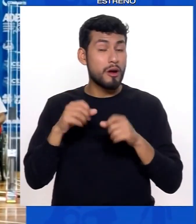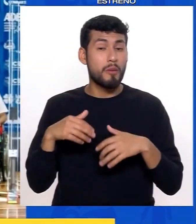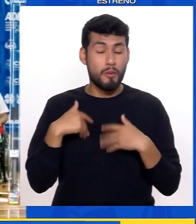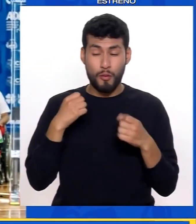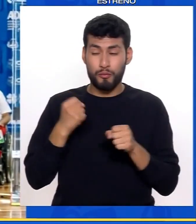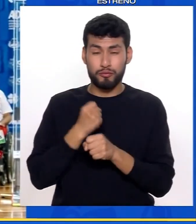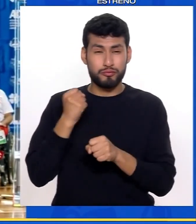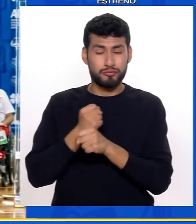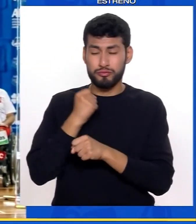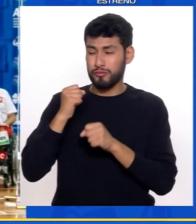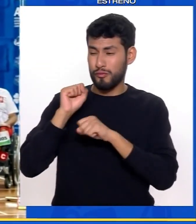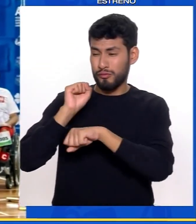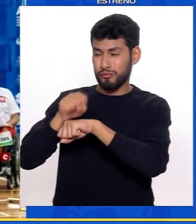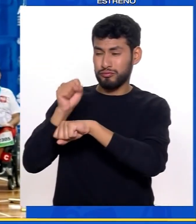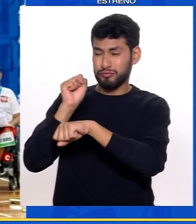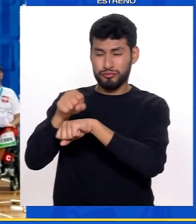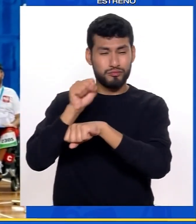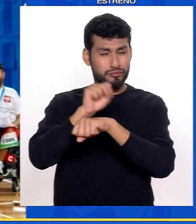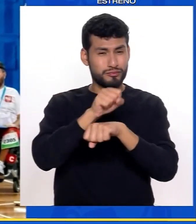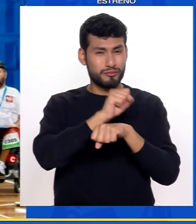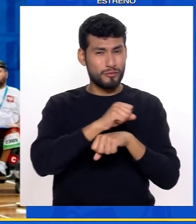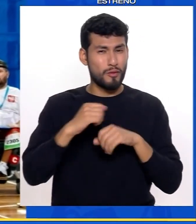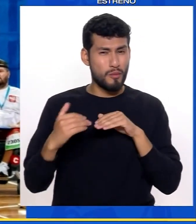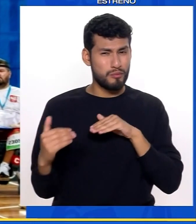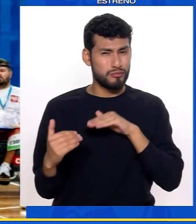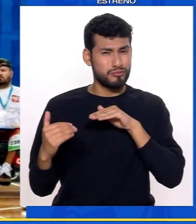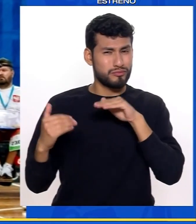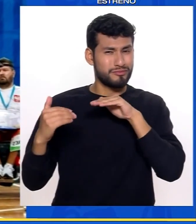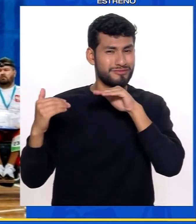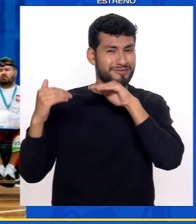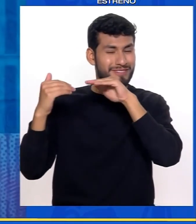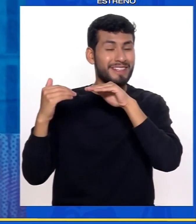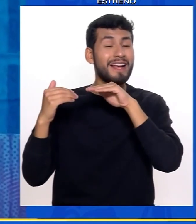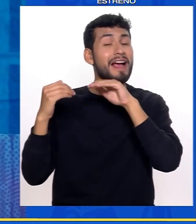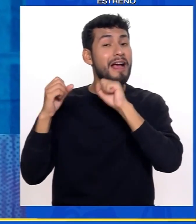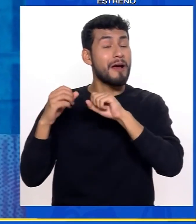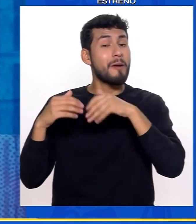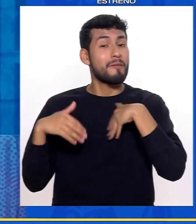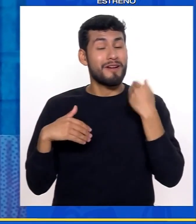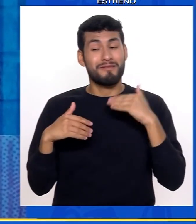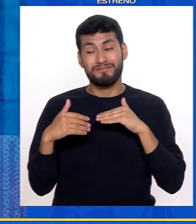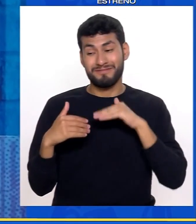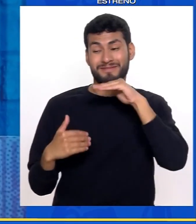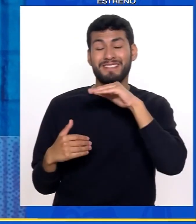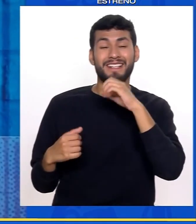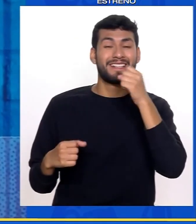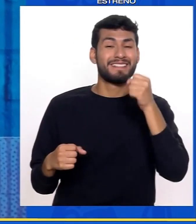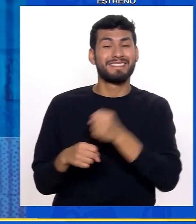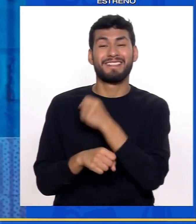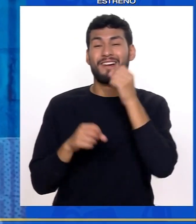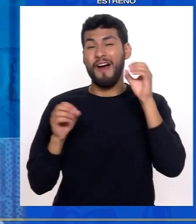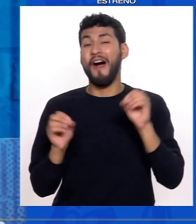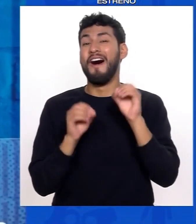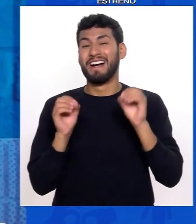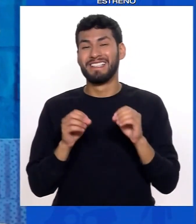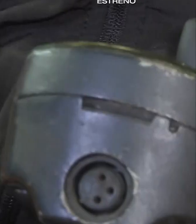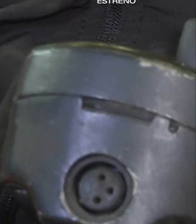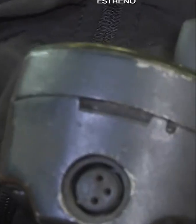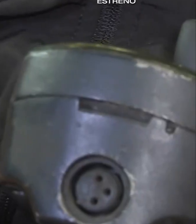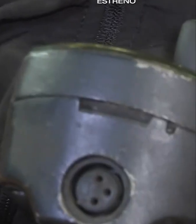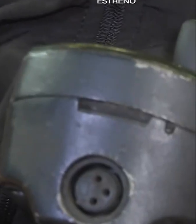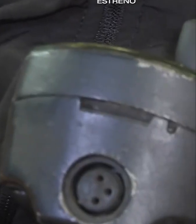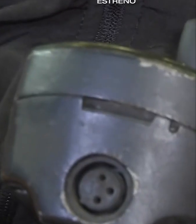logrando así vencer a deportistas ranqueados en este deporte y obteniendo así la perecea dorada.